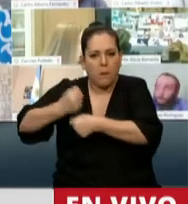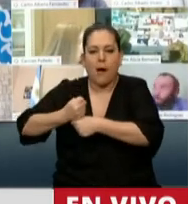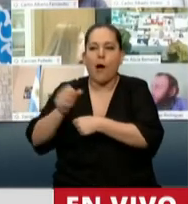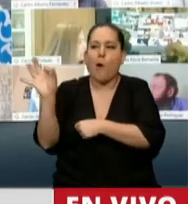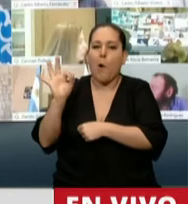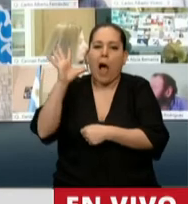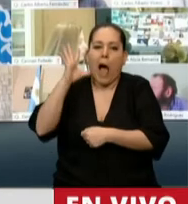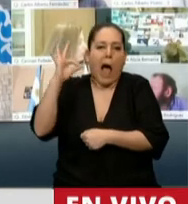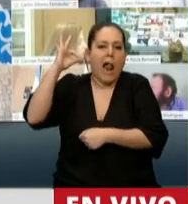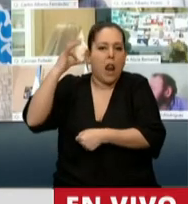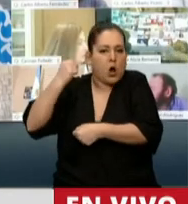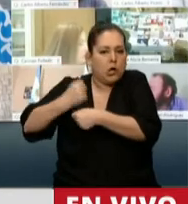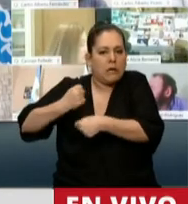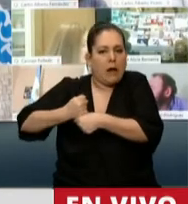medias,